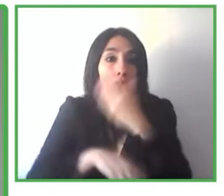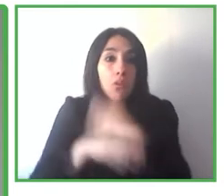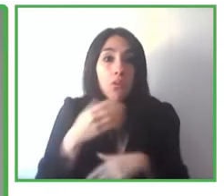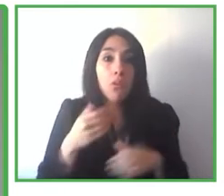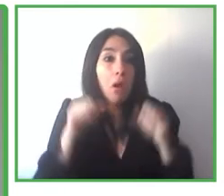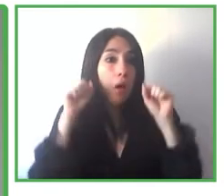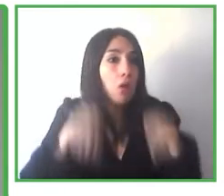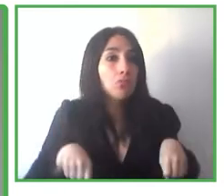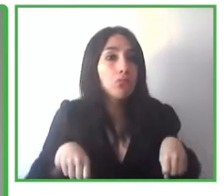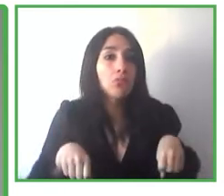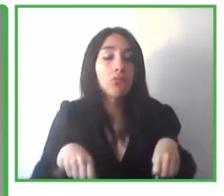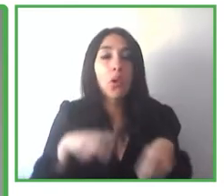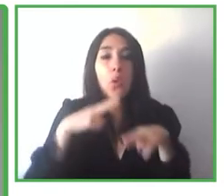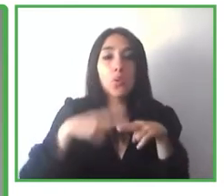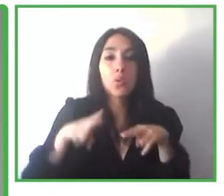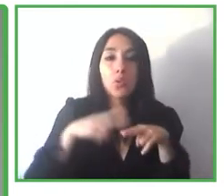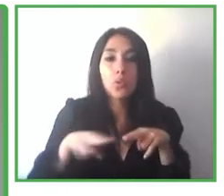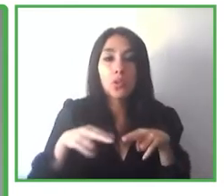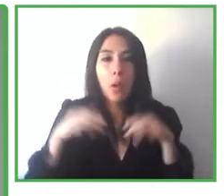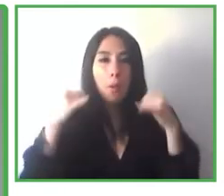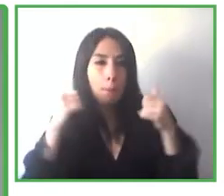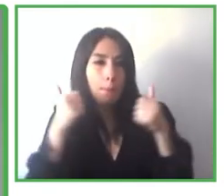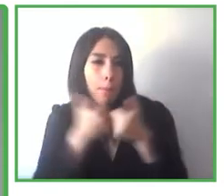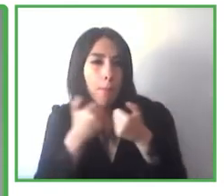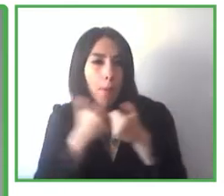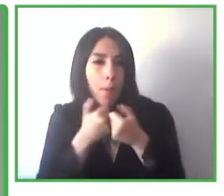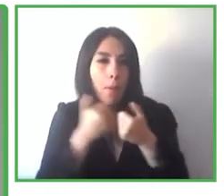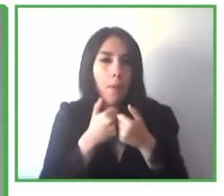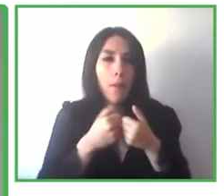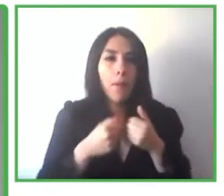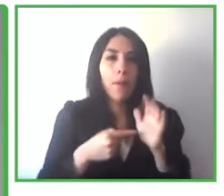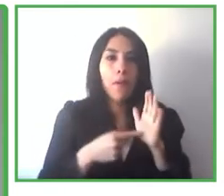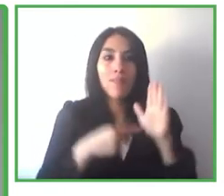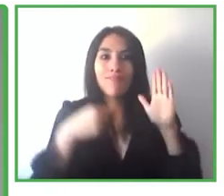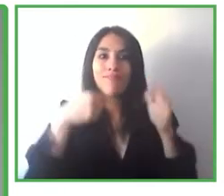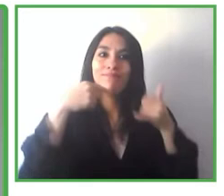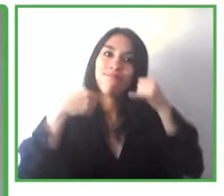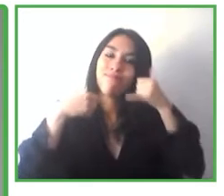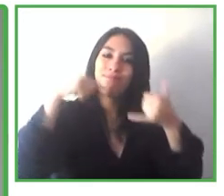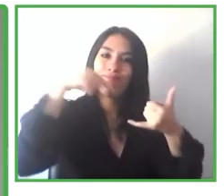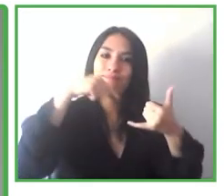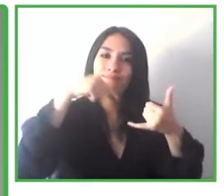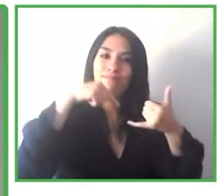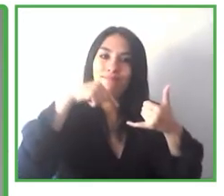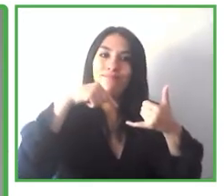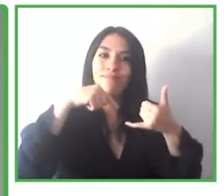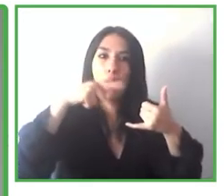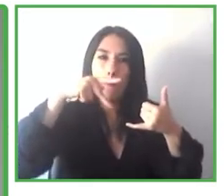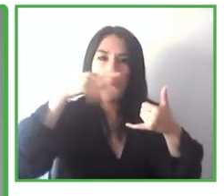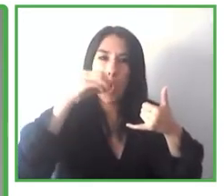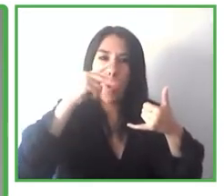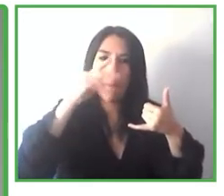Pokémon Go, ¿no? Esa realidad aumentada para que realmente les sea de utilidad, ¿no?